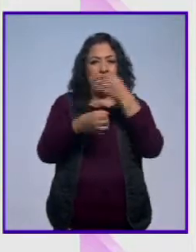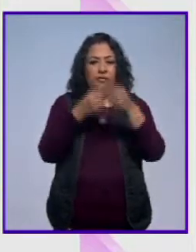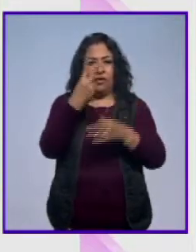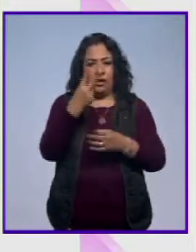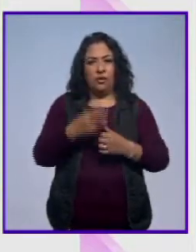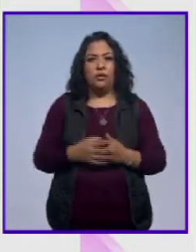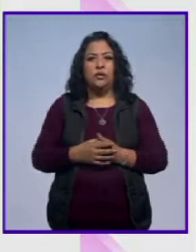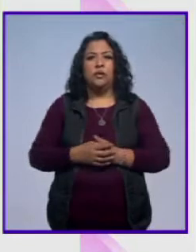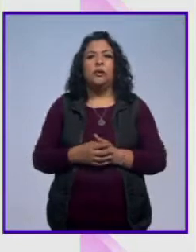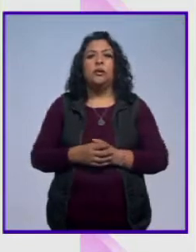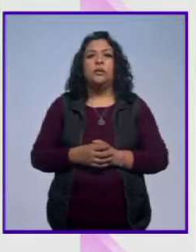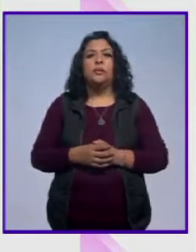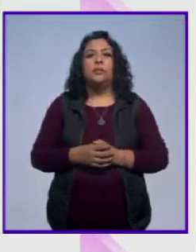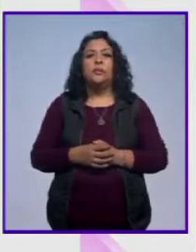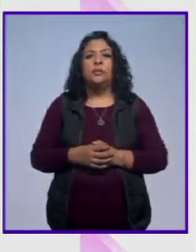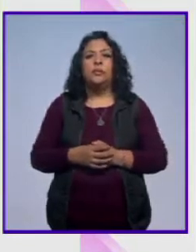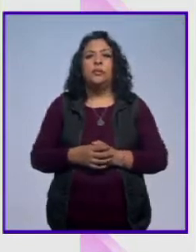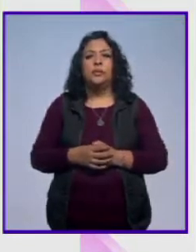Noticias 22.